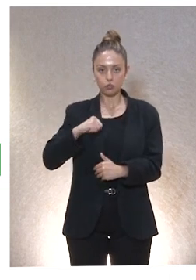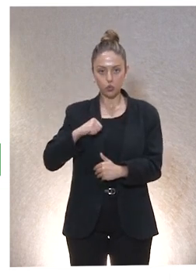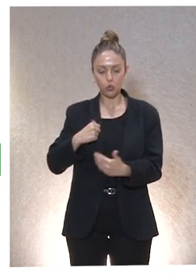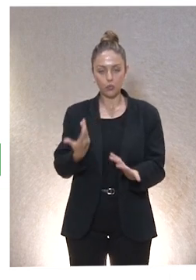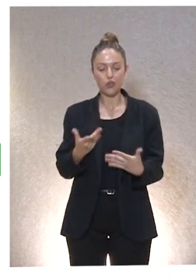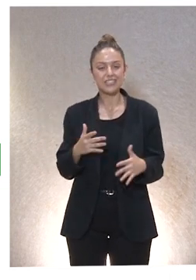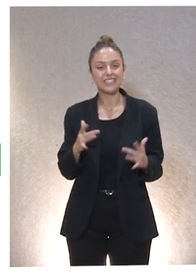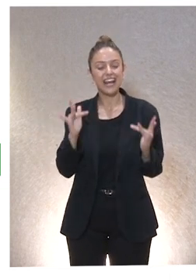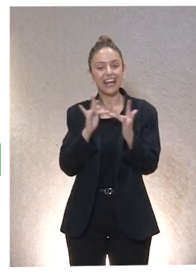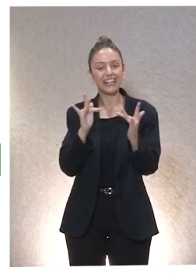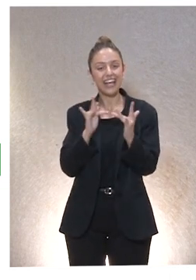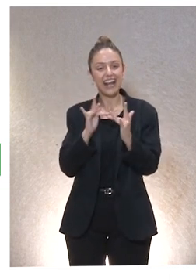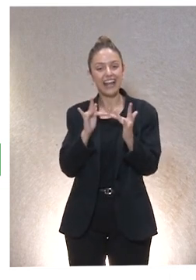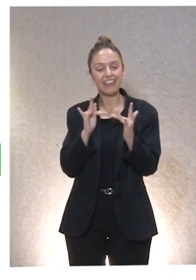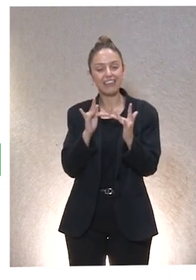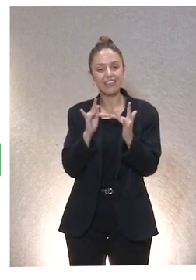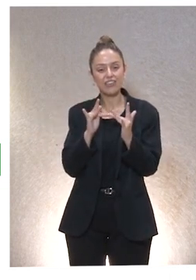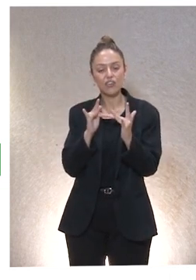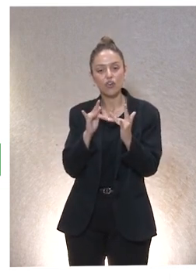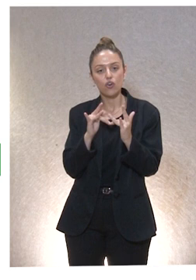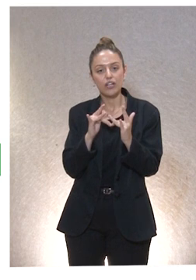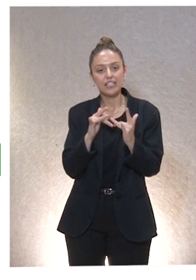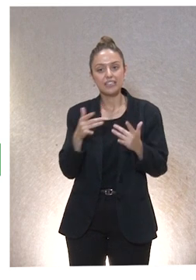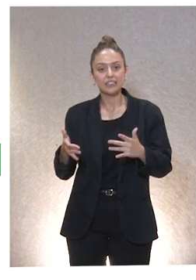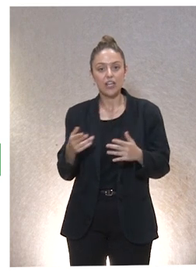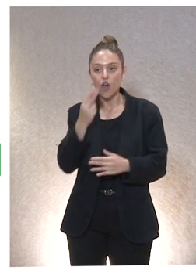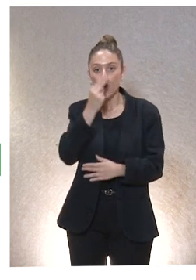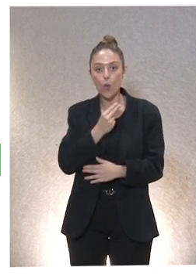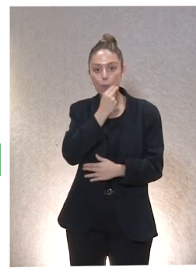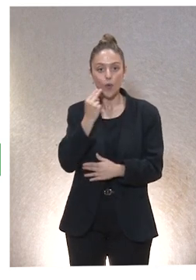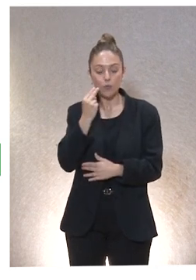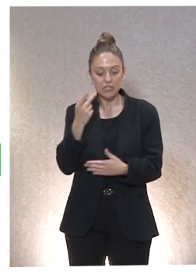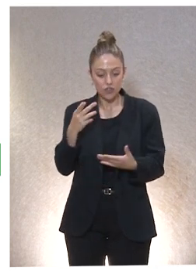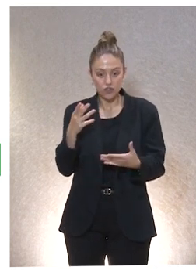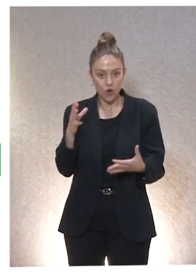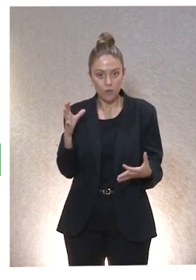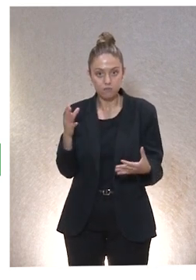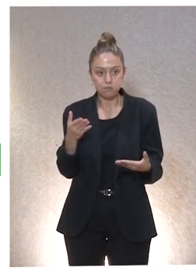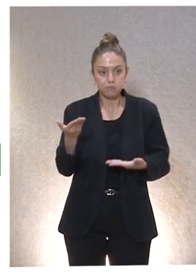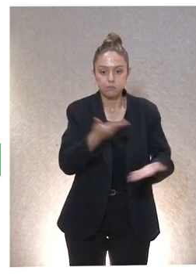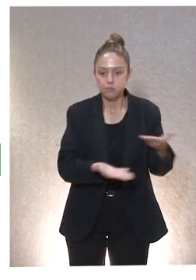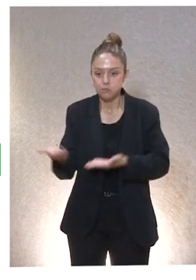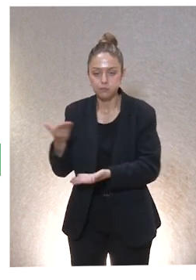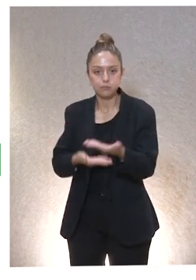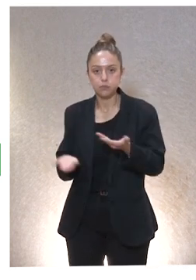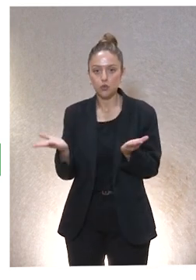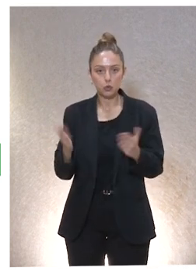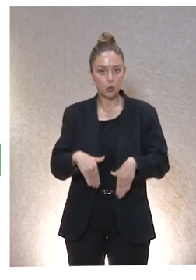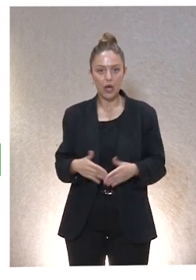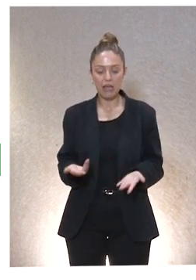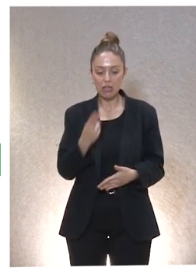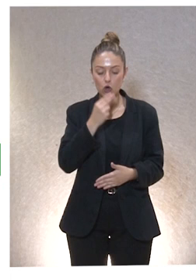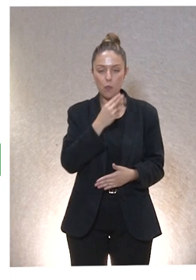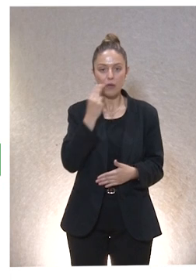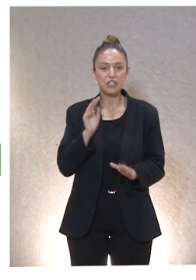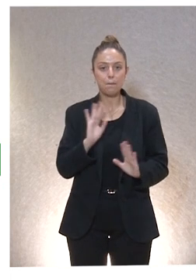establecen? De arranque no tienen, dice, sin ninguna clase de compromiso mutuo. Es decir, ellos establecen los compromisos que